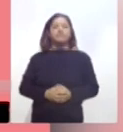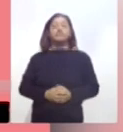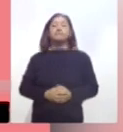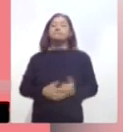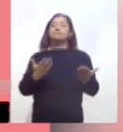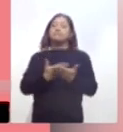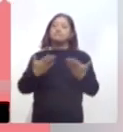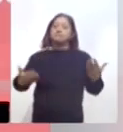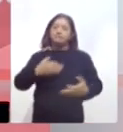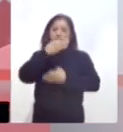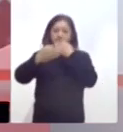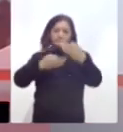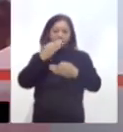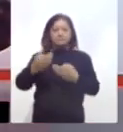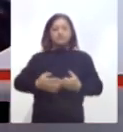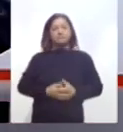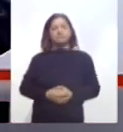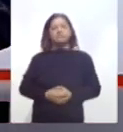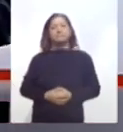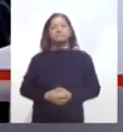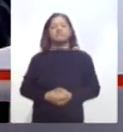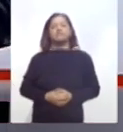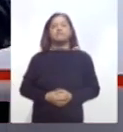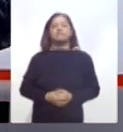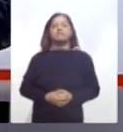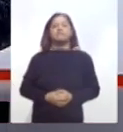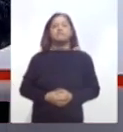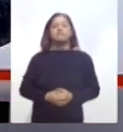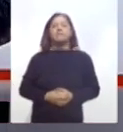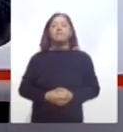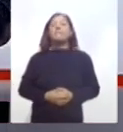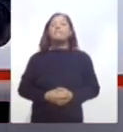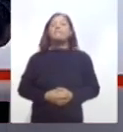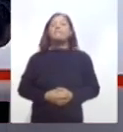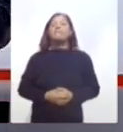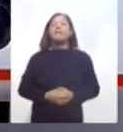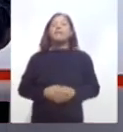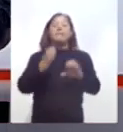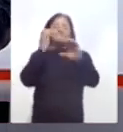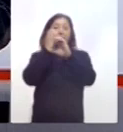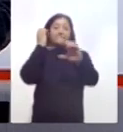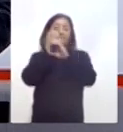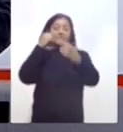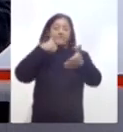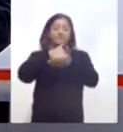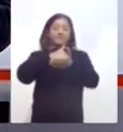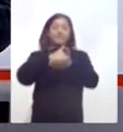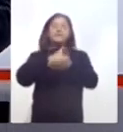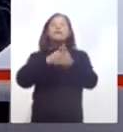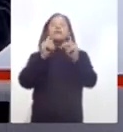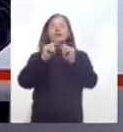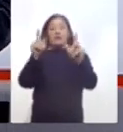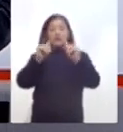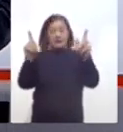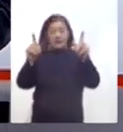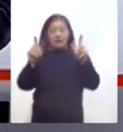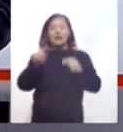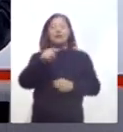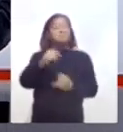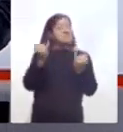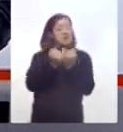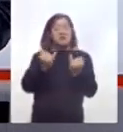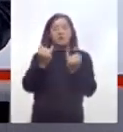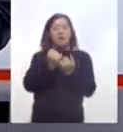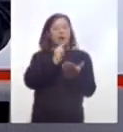Ahora Noticias. Y en la central camionera de Tlaxcala también se han incrementado las medidas de higiene para